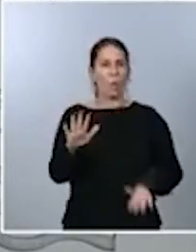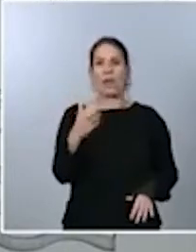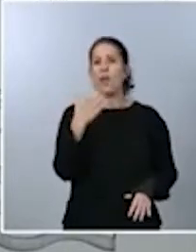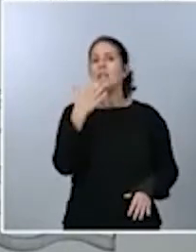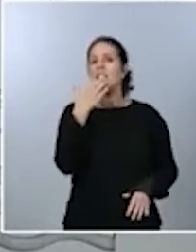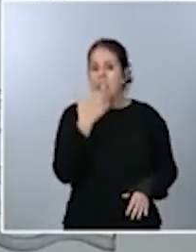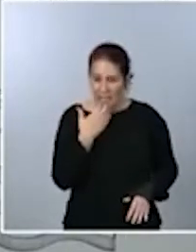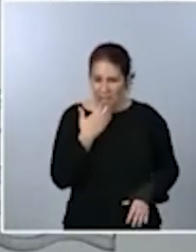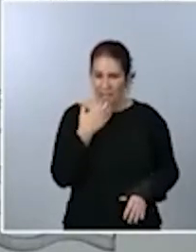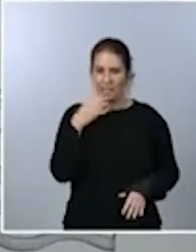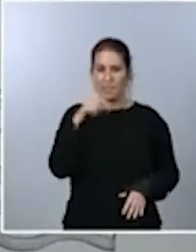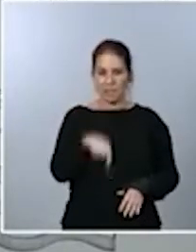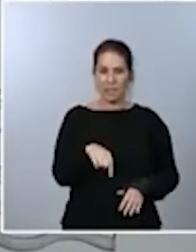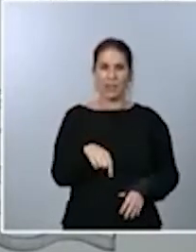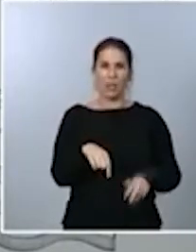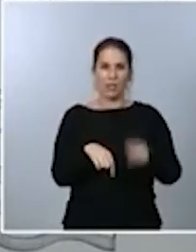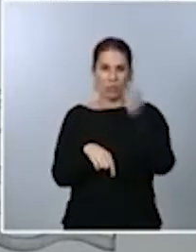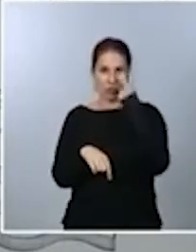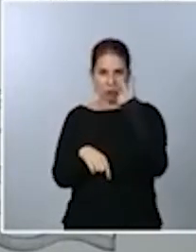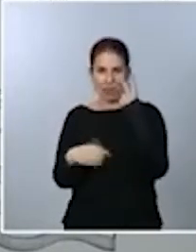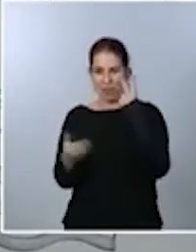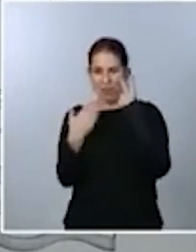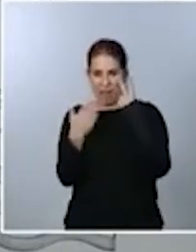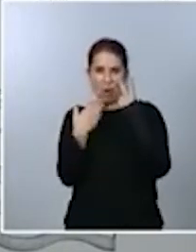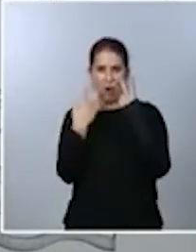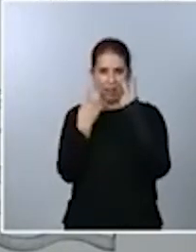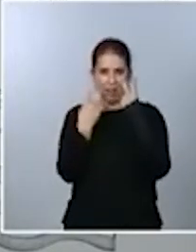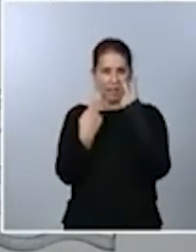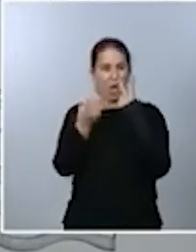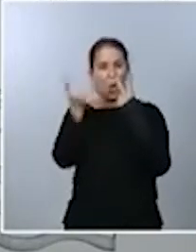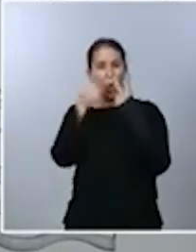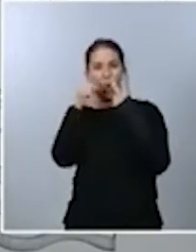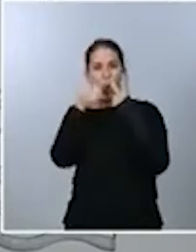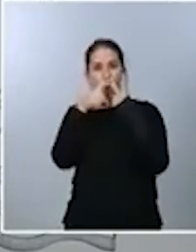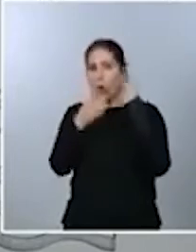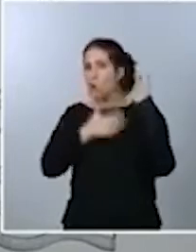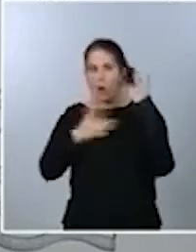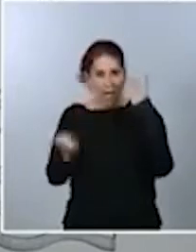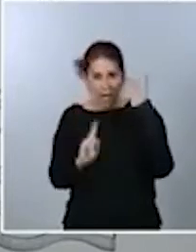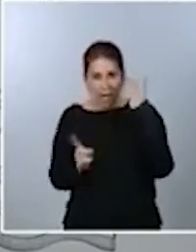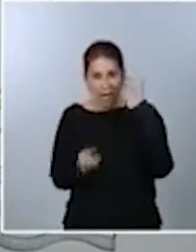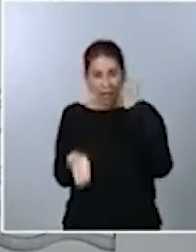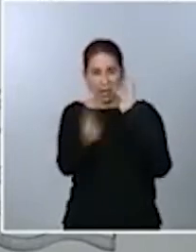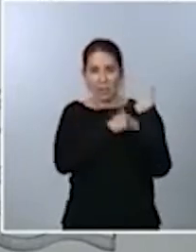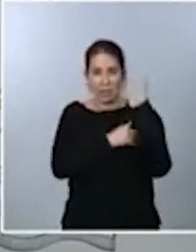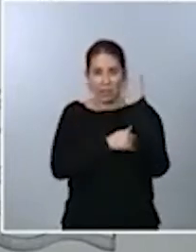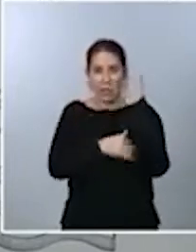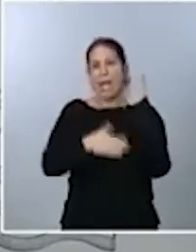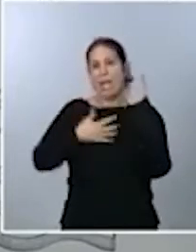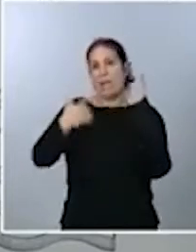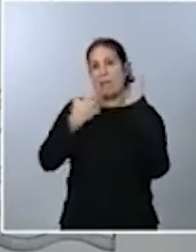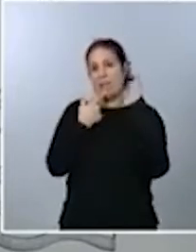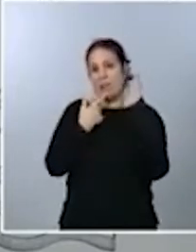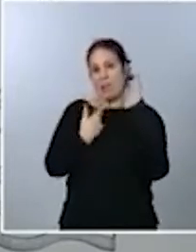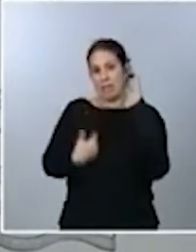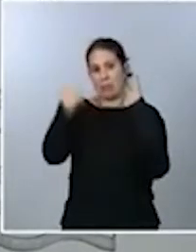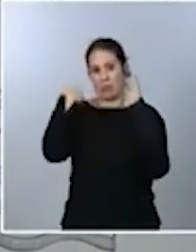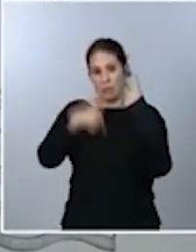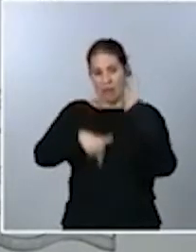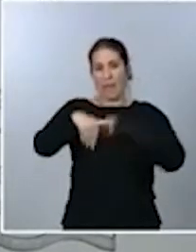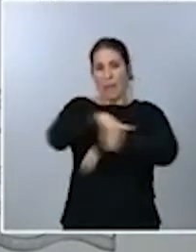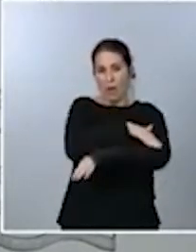a dos actores para que se produzca hay uno que no lo quiere mantener, es evidente que es responsabilidad del Gobierno y del